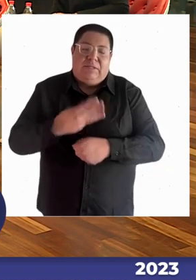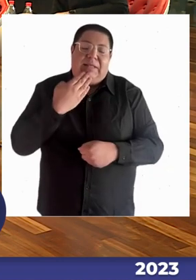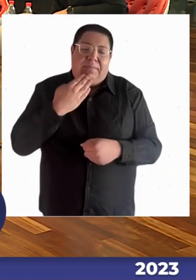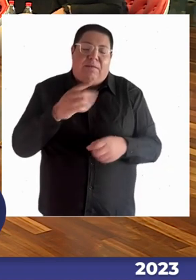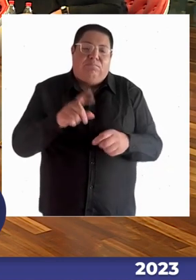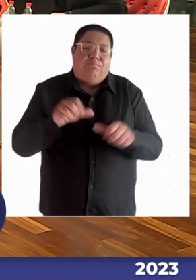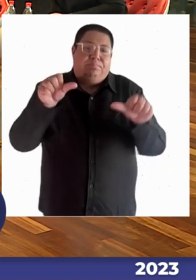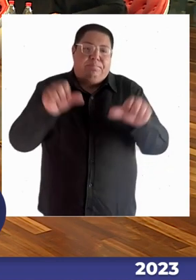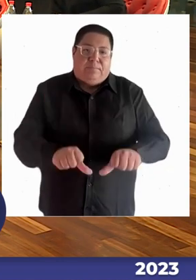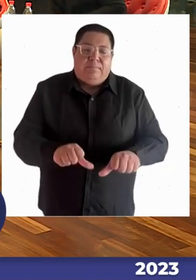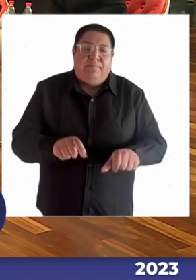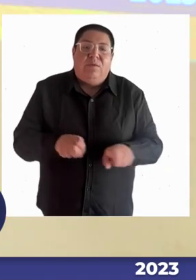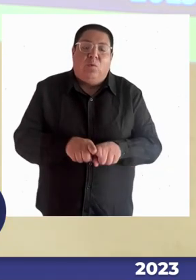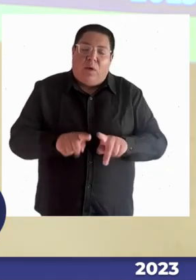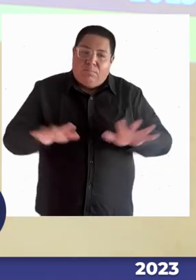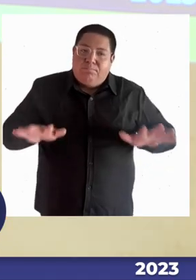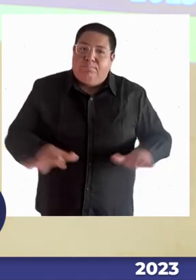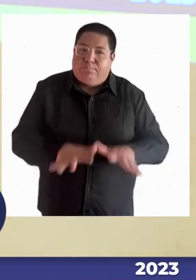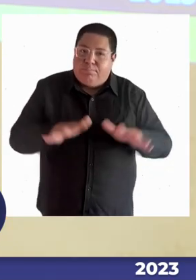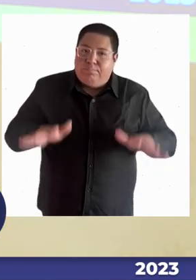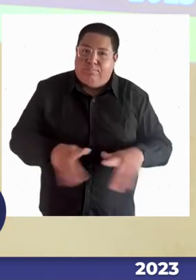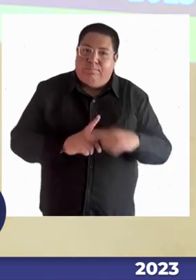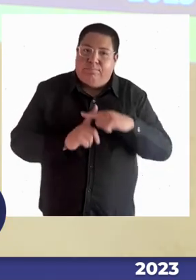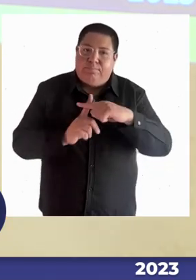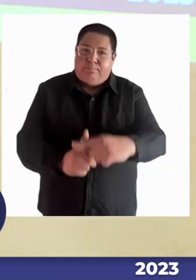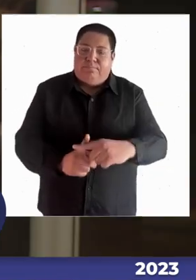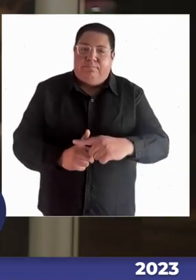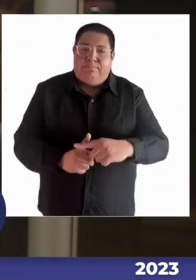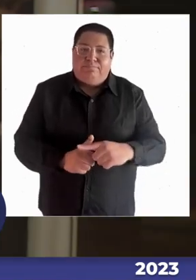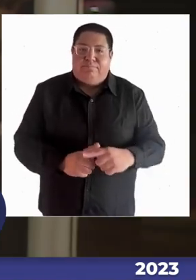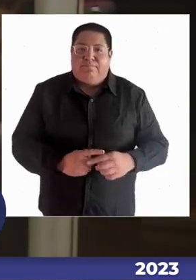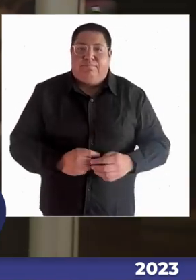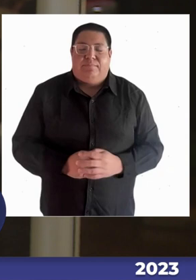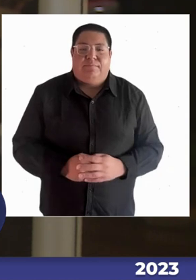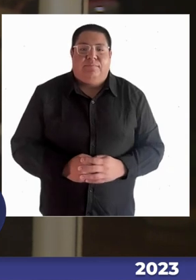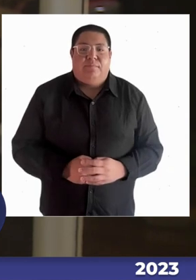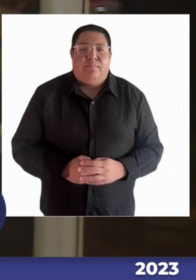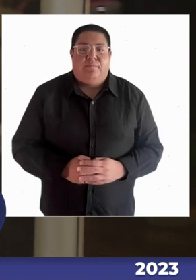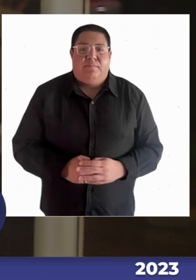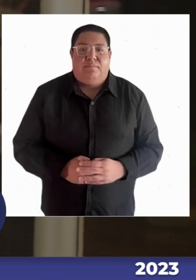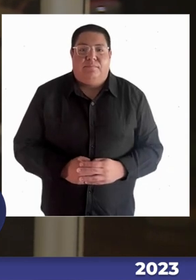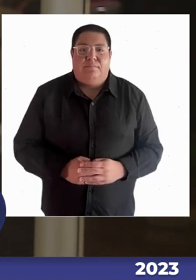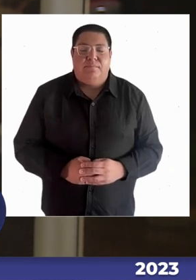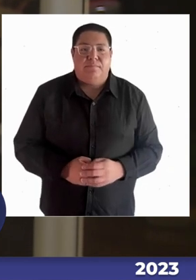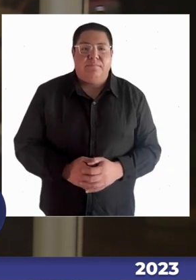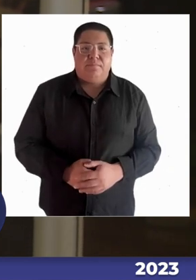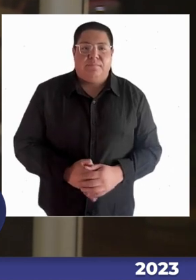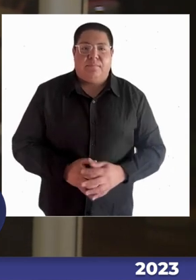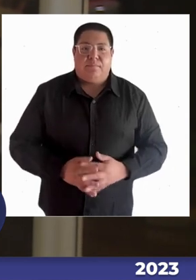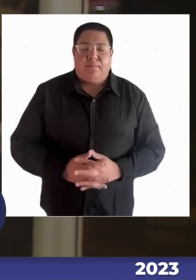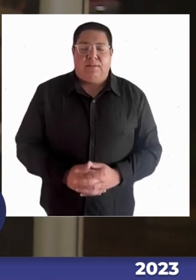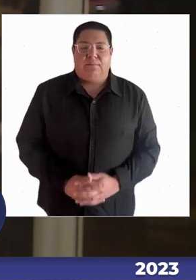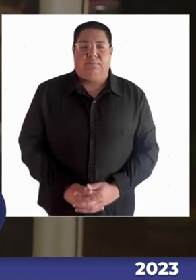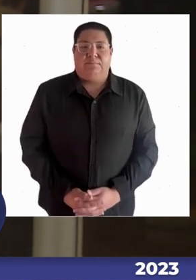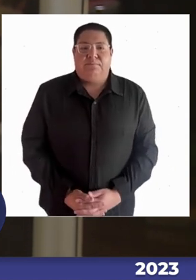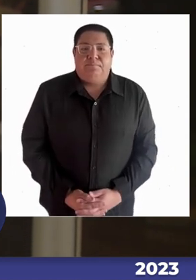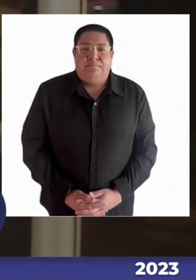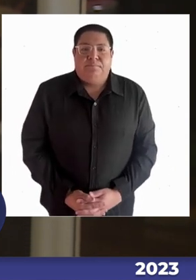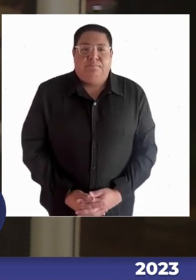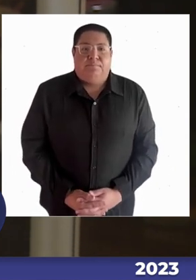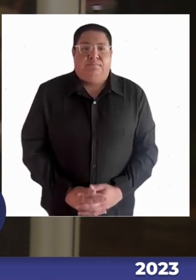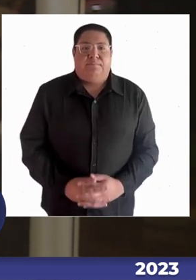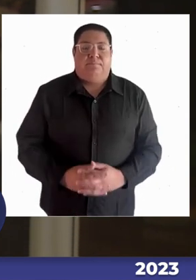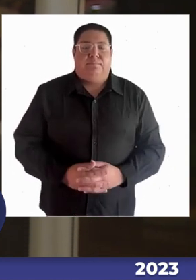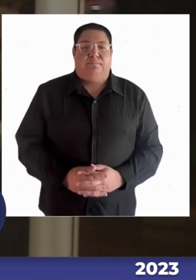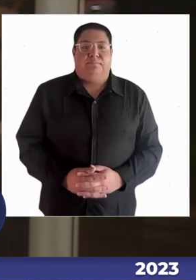tenemos harto que realizar. Y felicitaciones. como un montón la reflexión, porque yo creo que es una muy bonita manera de terminar esta jornada,